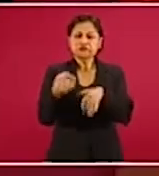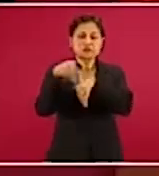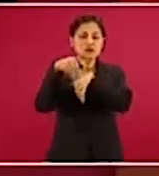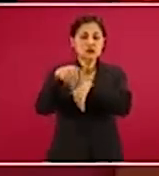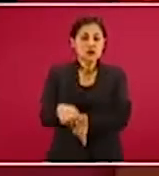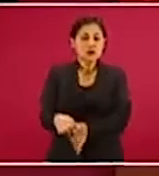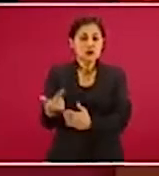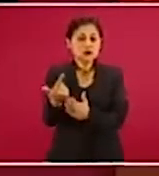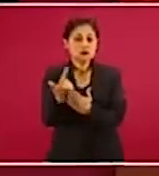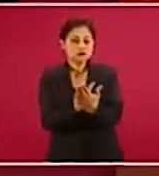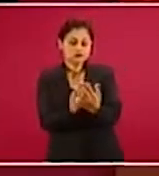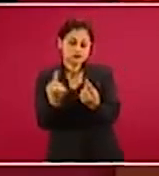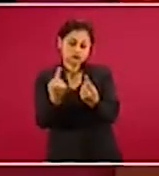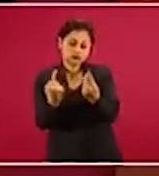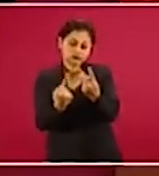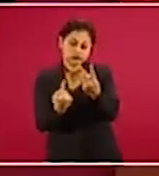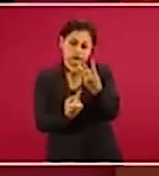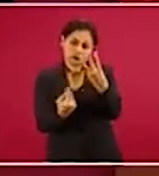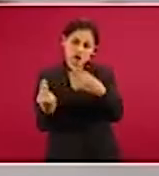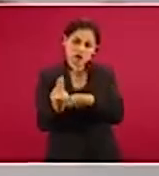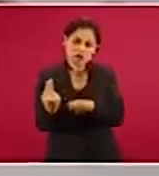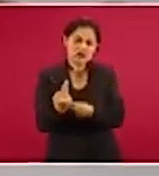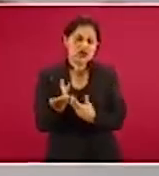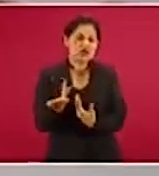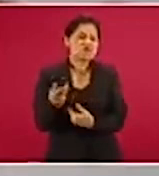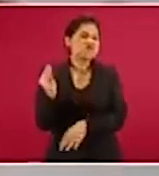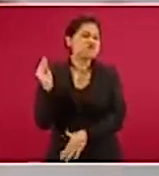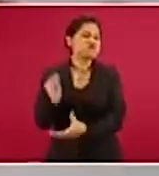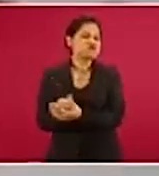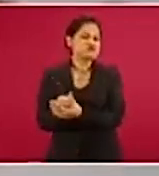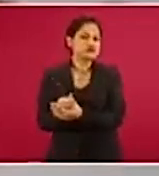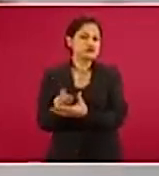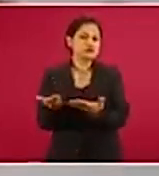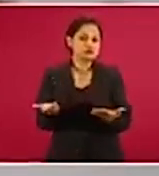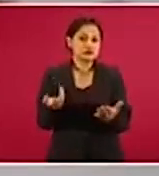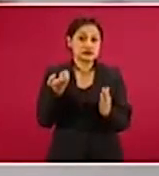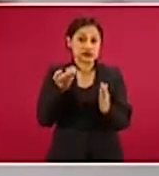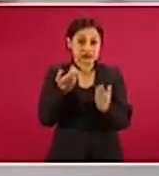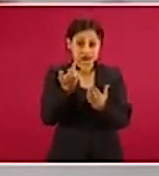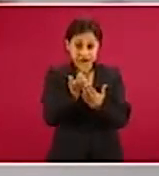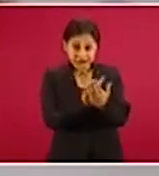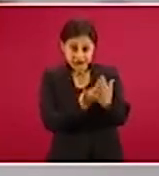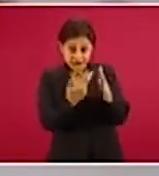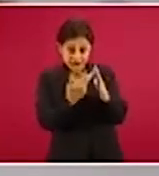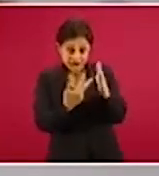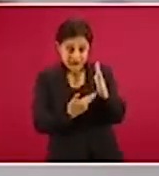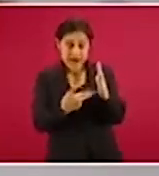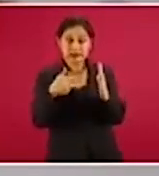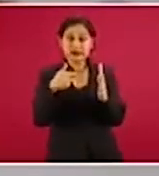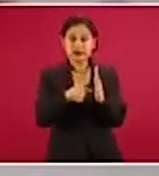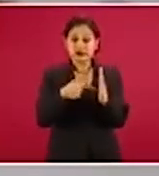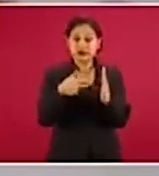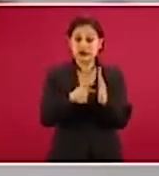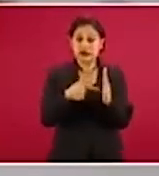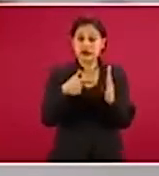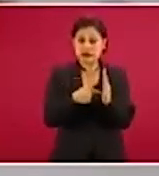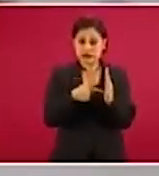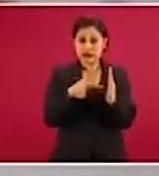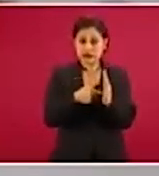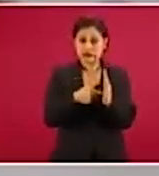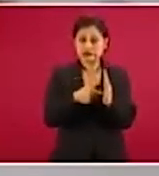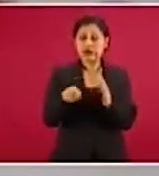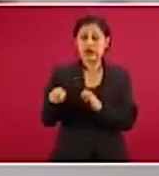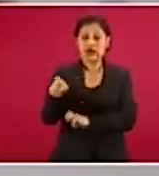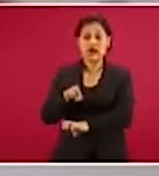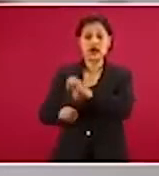lista de equipo mínimo. Esta es una norma, es una definición que dan las empresas